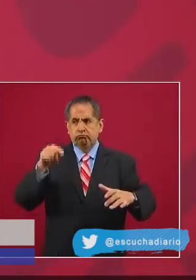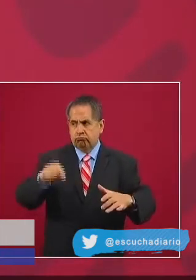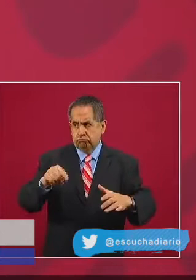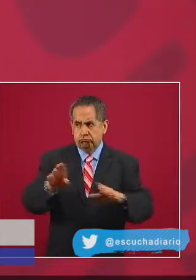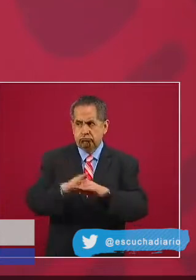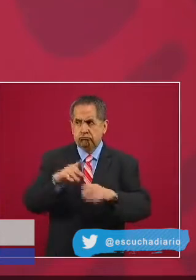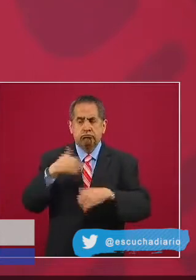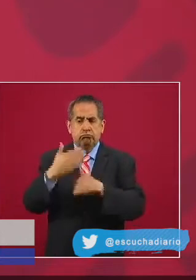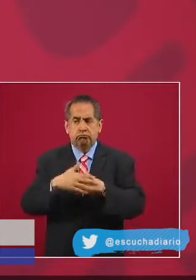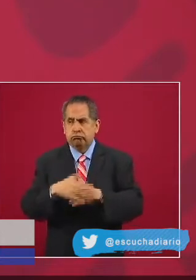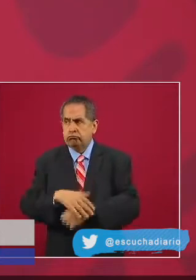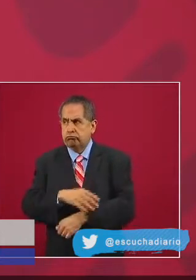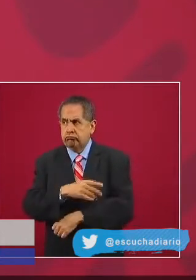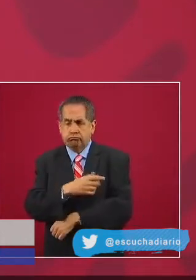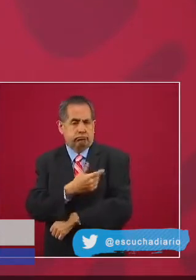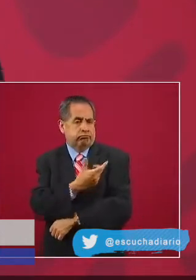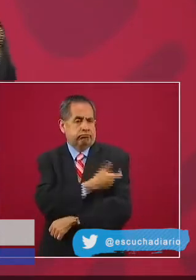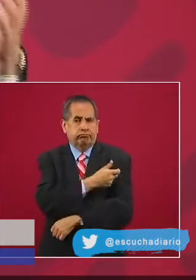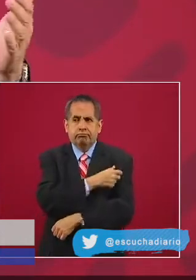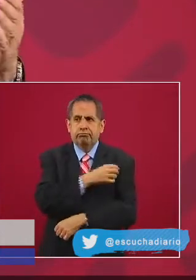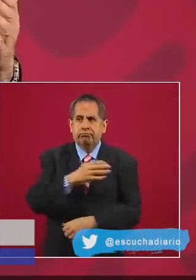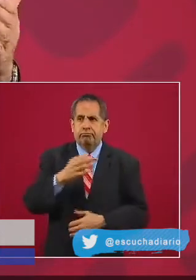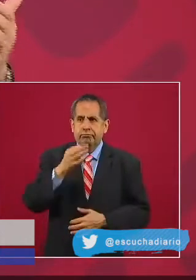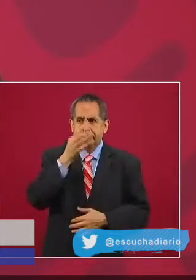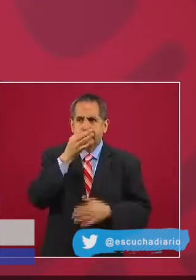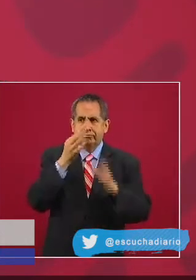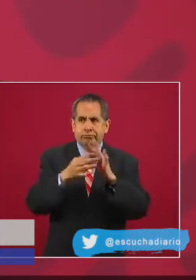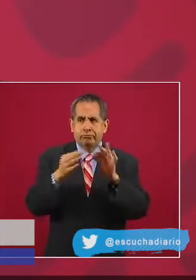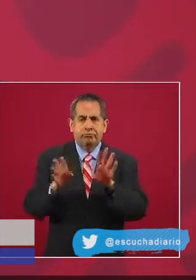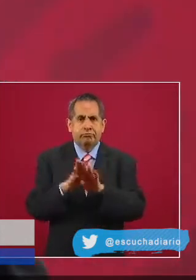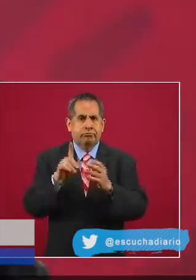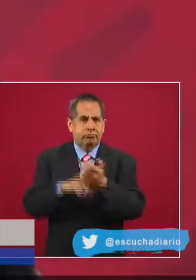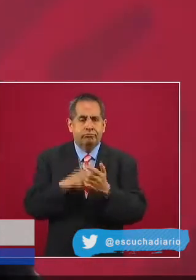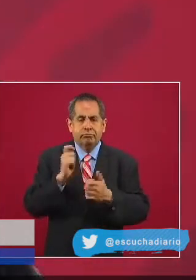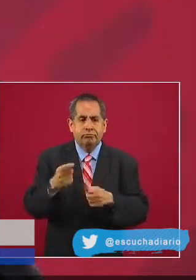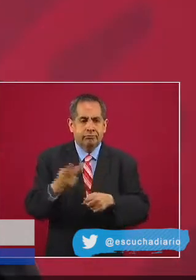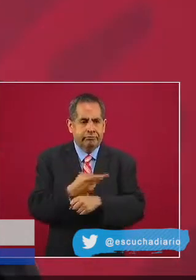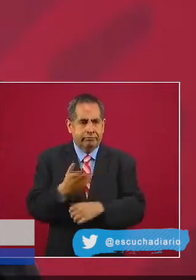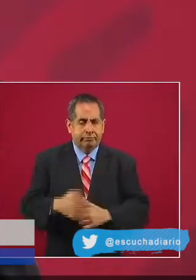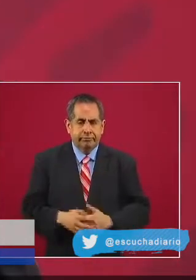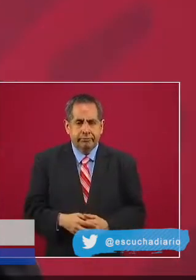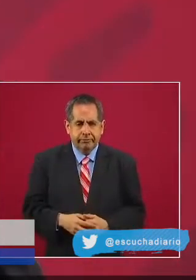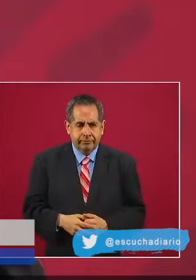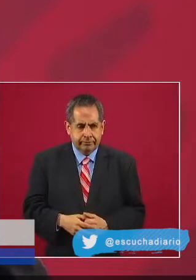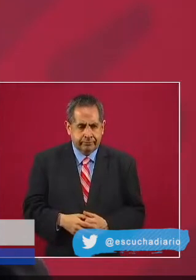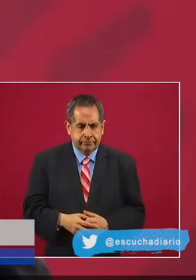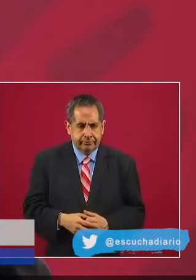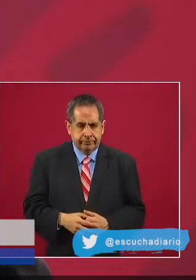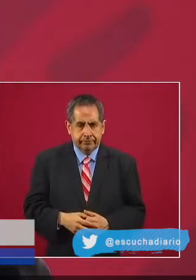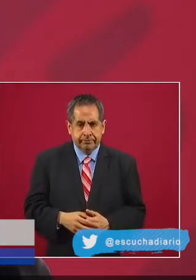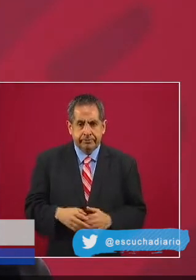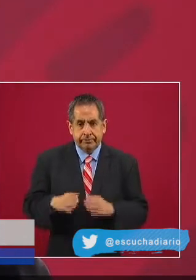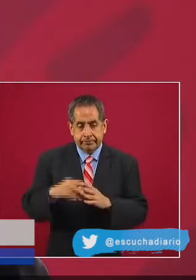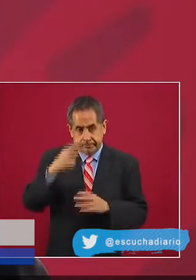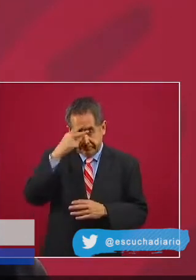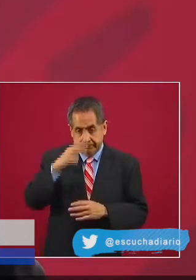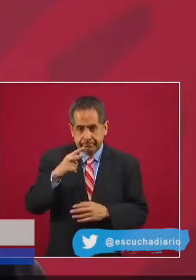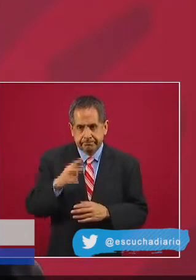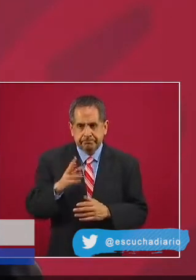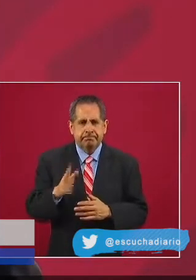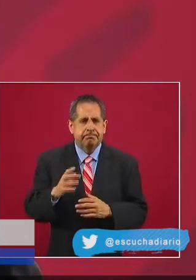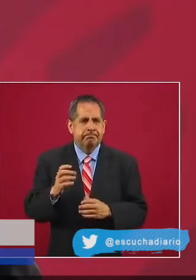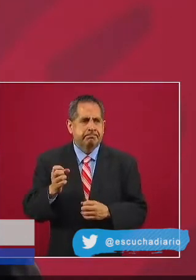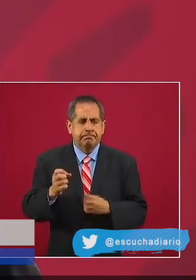Porque no hay nada que lo impida Será un aeropuerto moderno de lo mejor que hay en el mundo Bueno, México ha participado en la